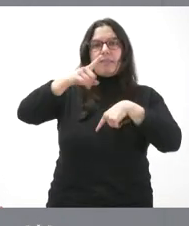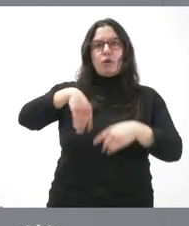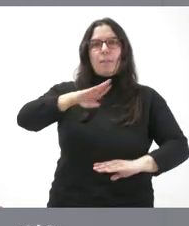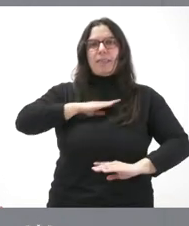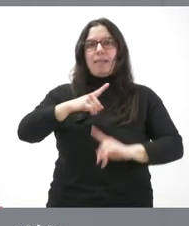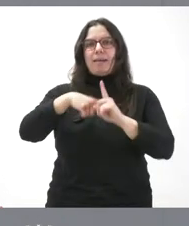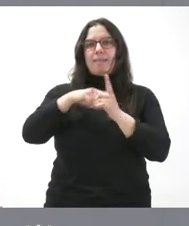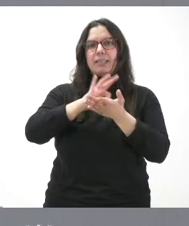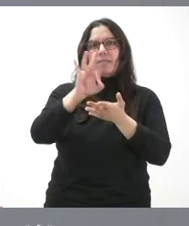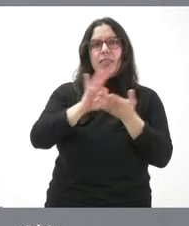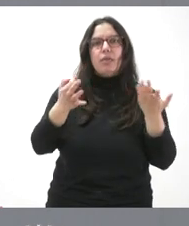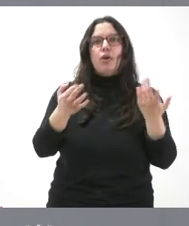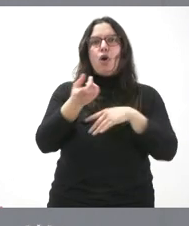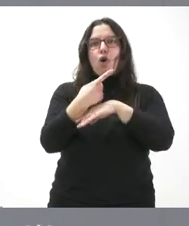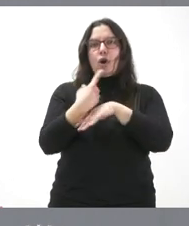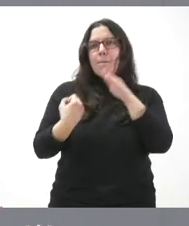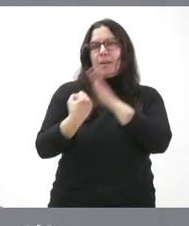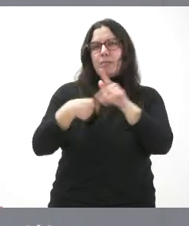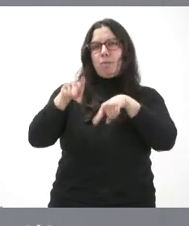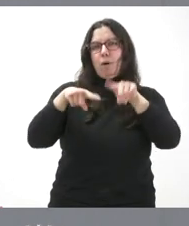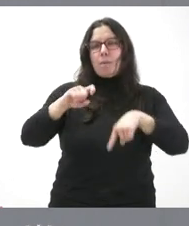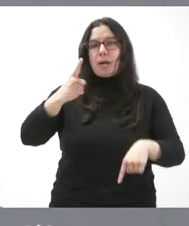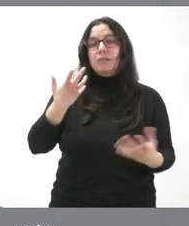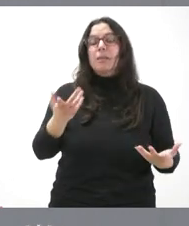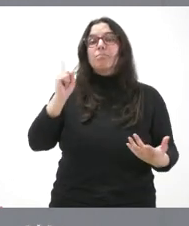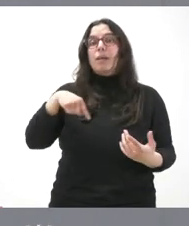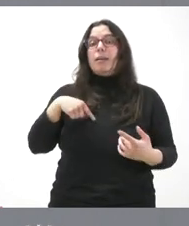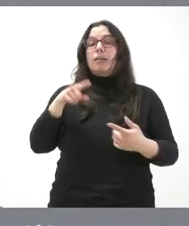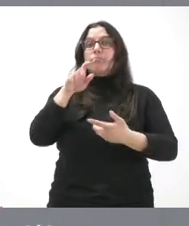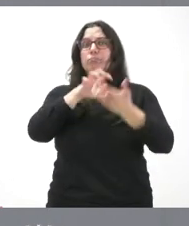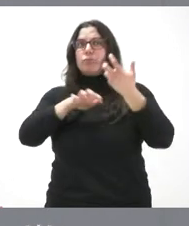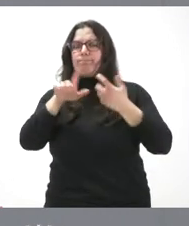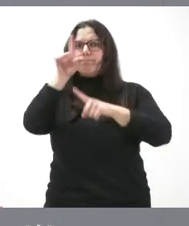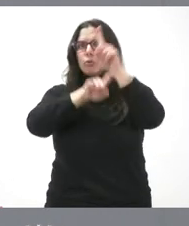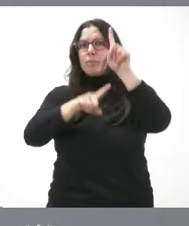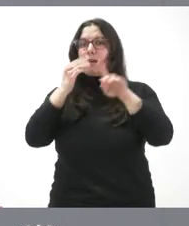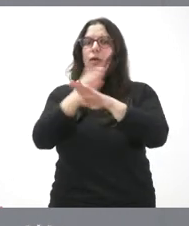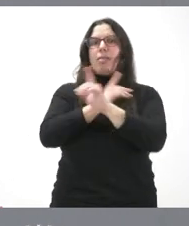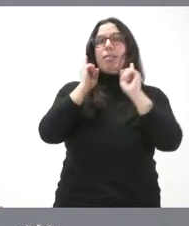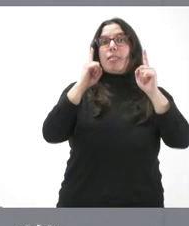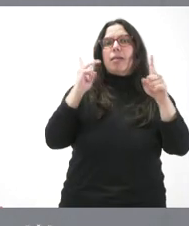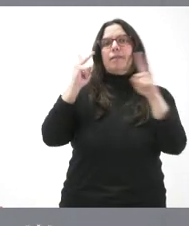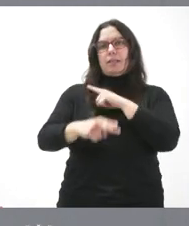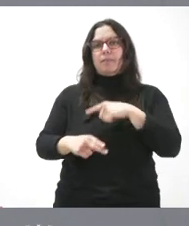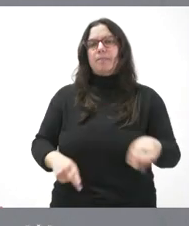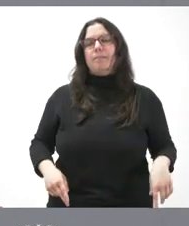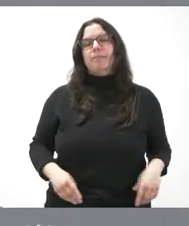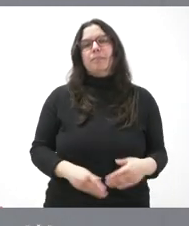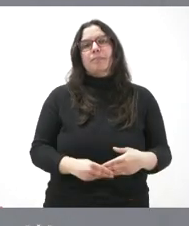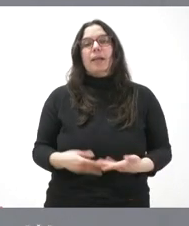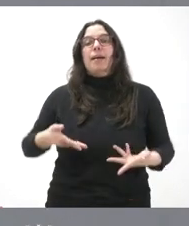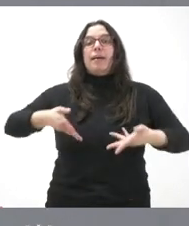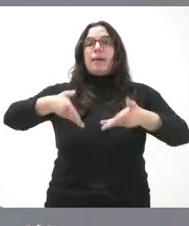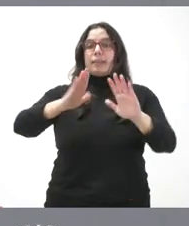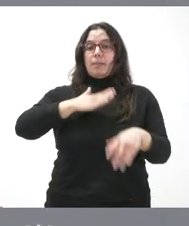niveles de servicio, horas punta, así como predecir situaciones conflictivas y poder actuar en consecuencia. Las carreteras de